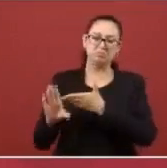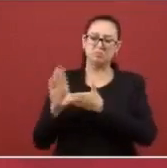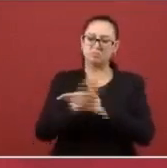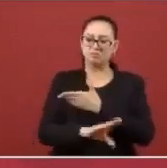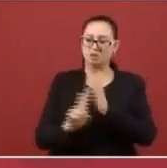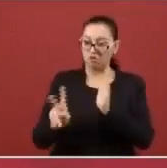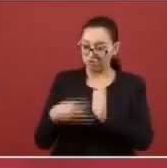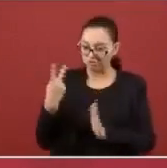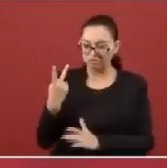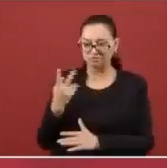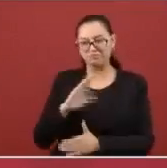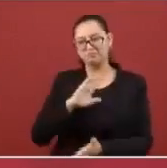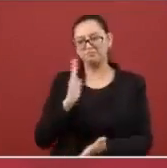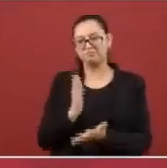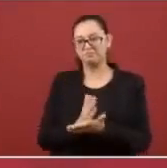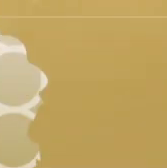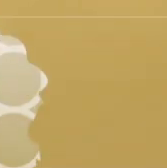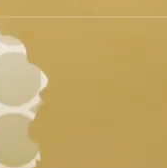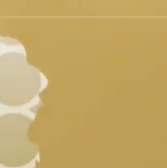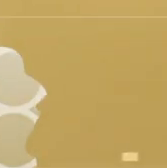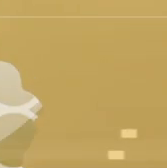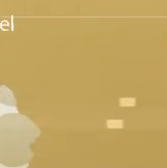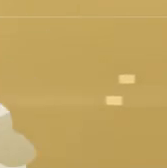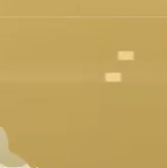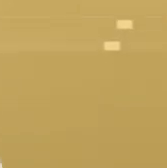no sucedan, que no haya violencia.